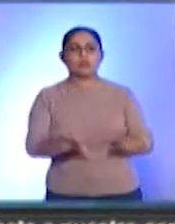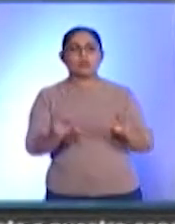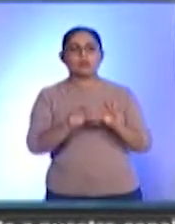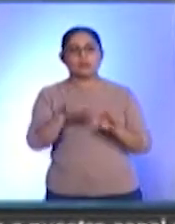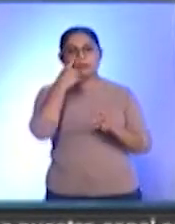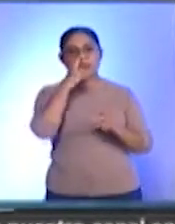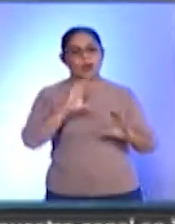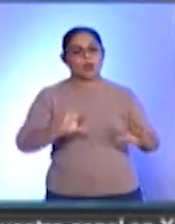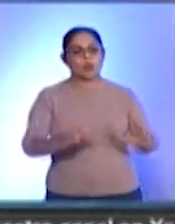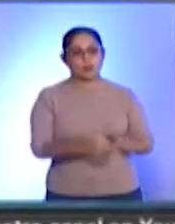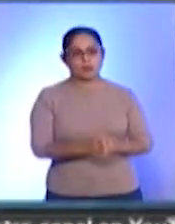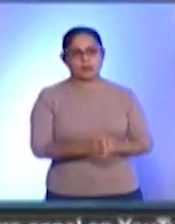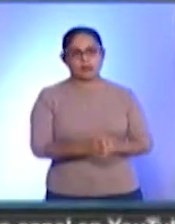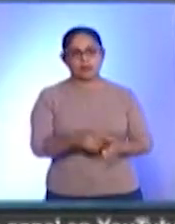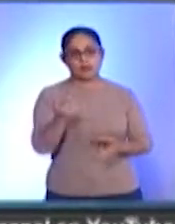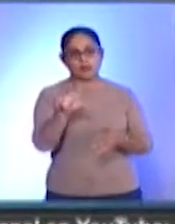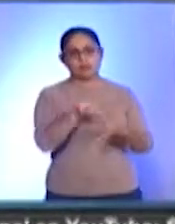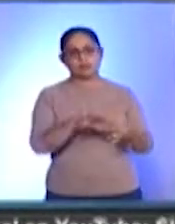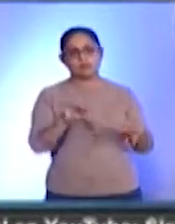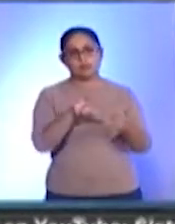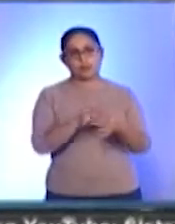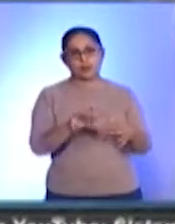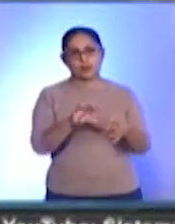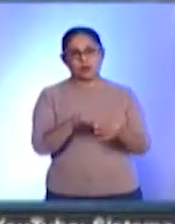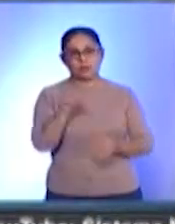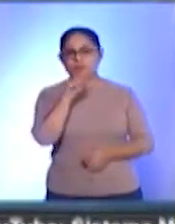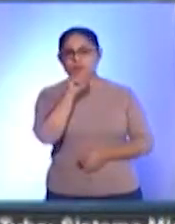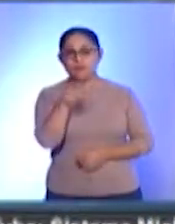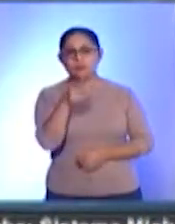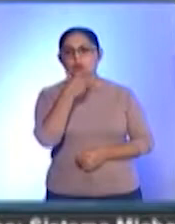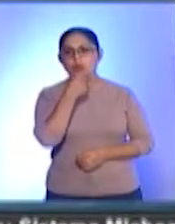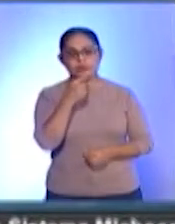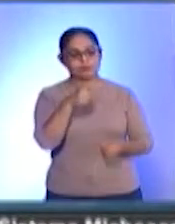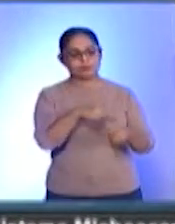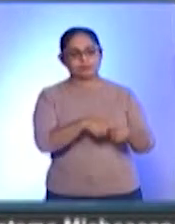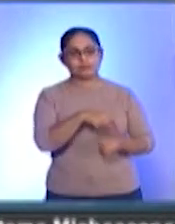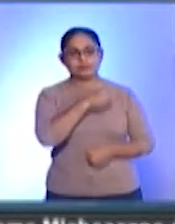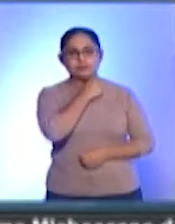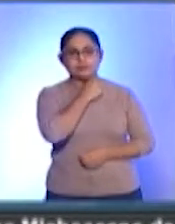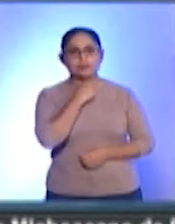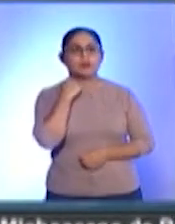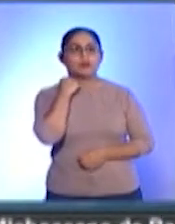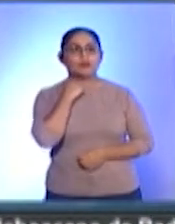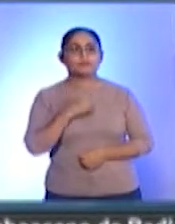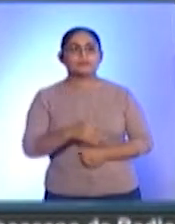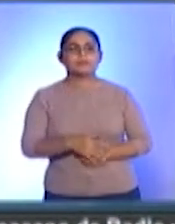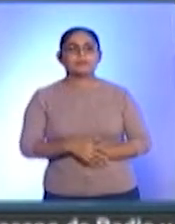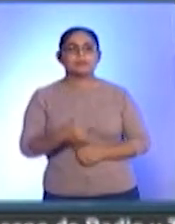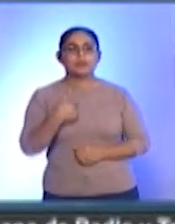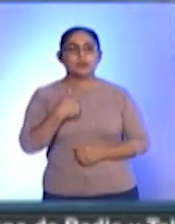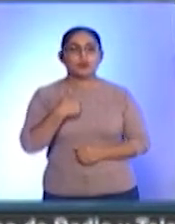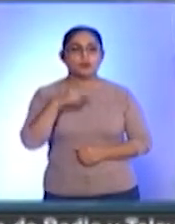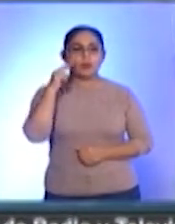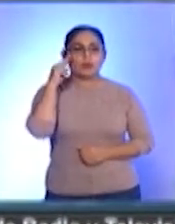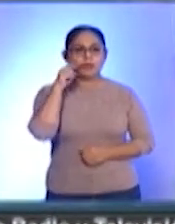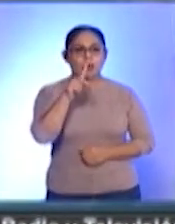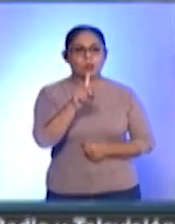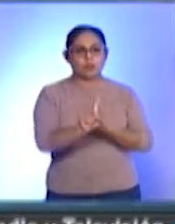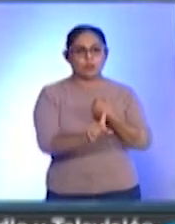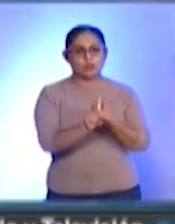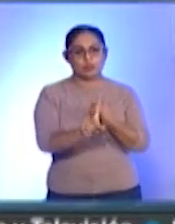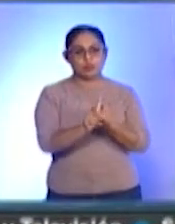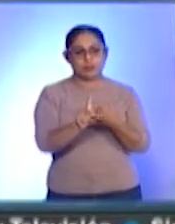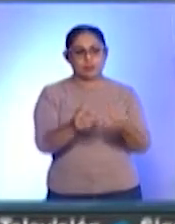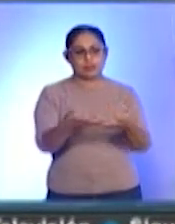comunidad, explicó otro de los integrantes del seminario. Entonces vemos una problemática fuerte en torno al territorio en la